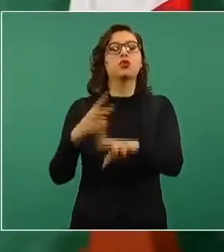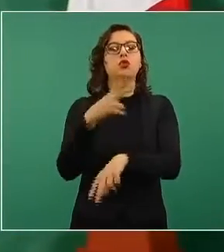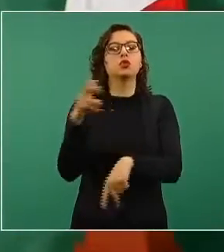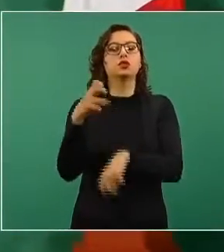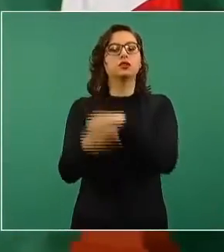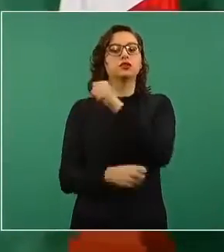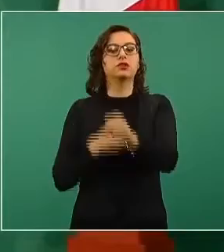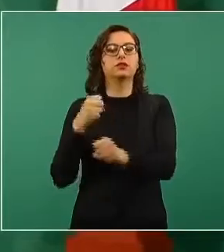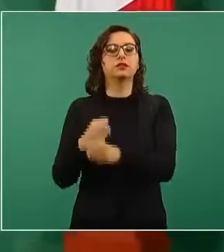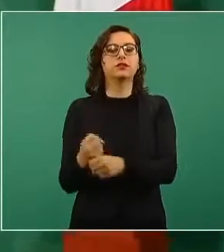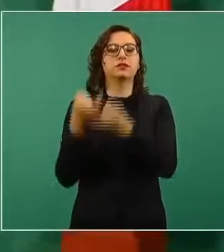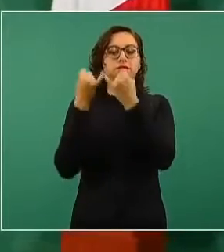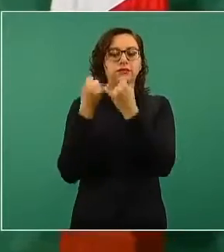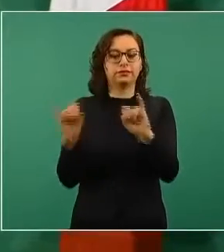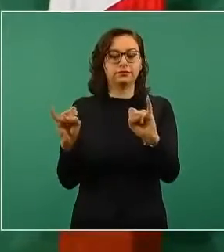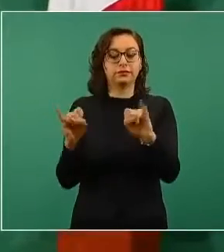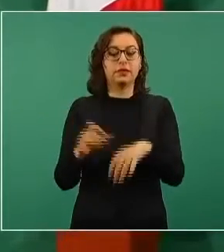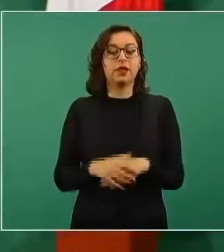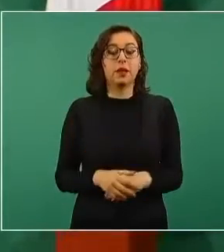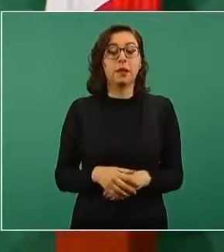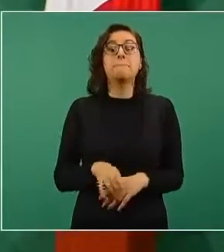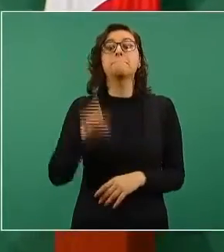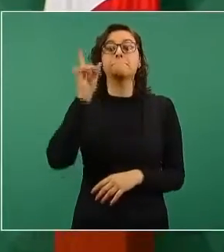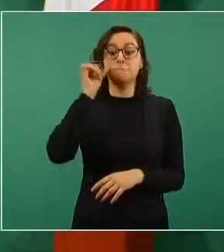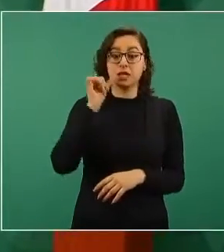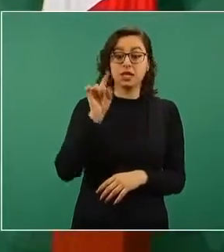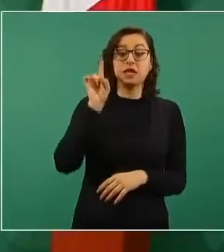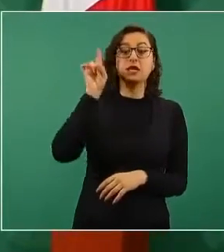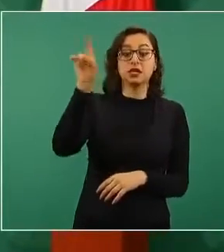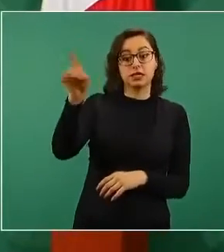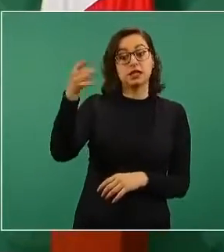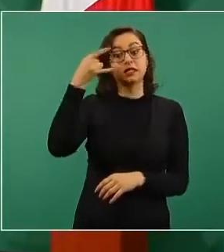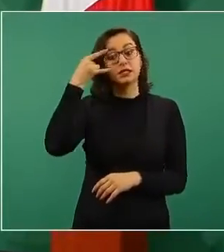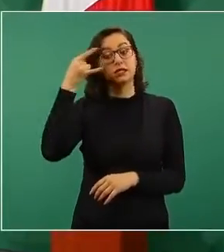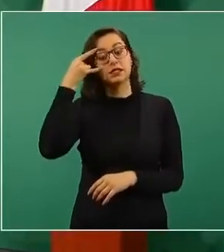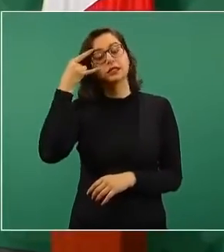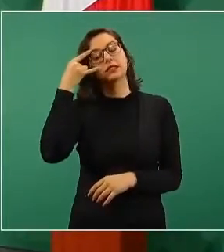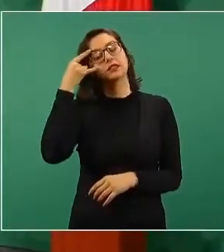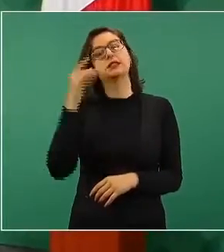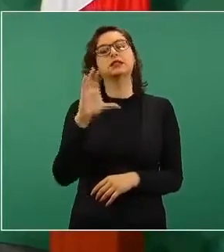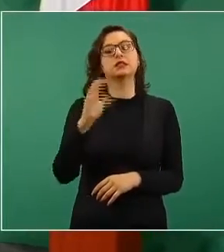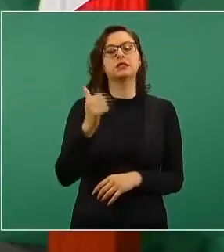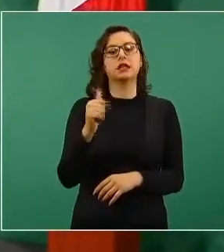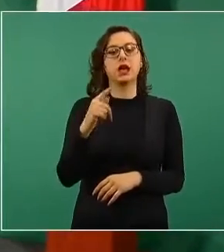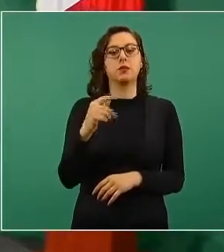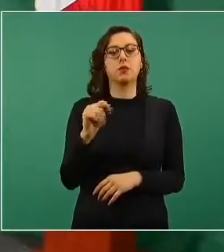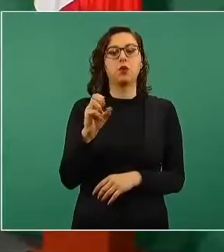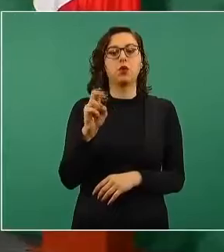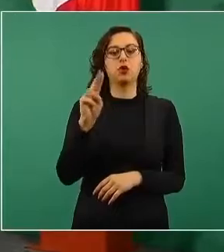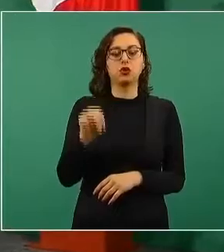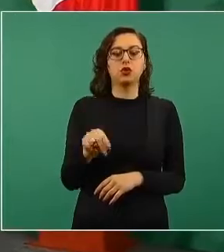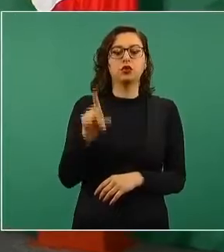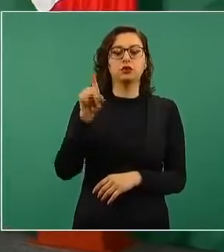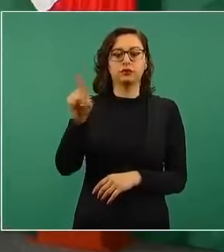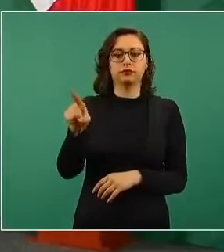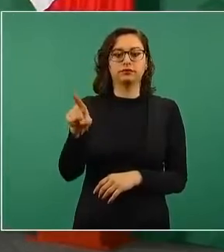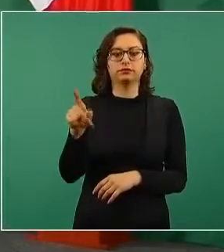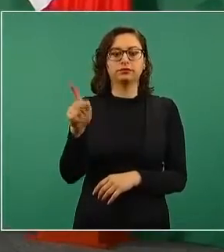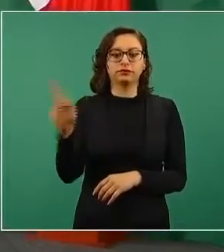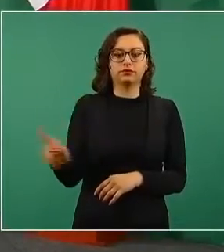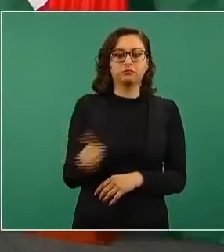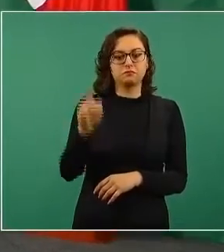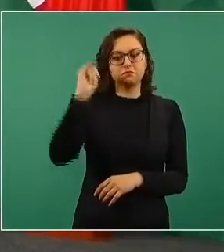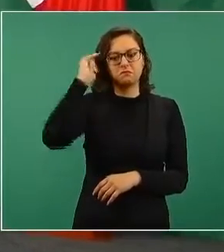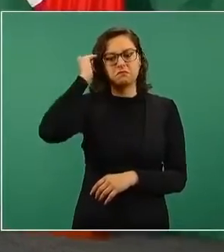un mensaje mañana en Champotón, Campeche, a la resistencia de los pueblos